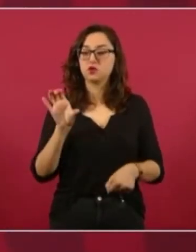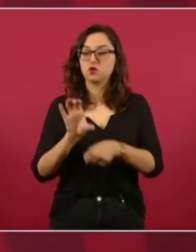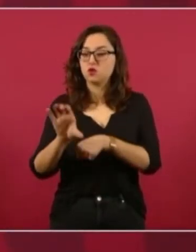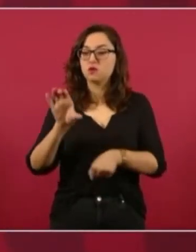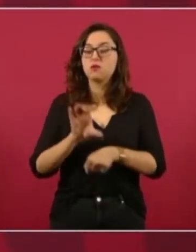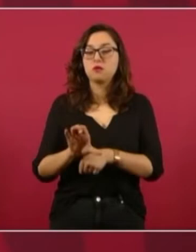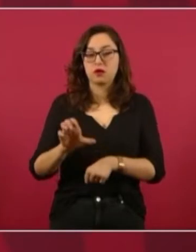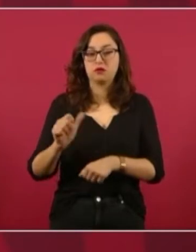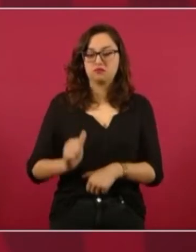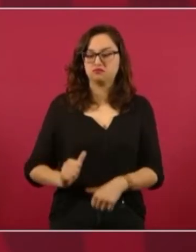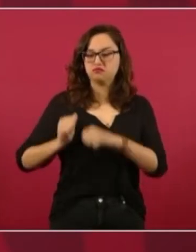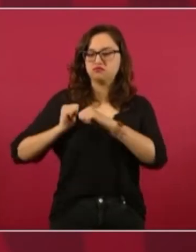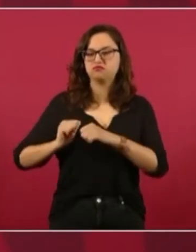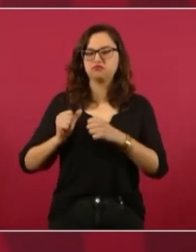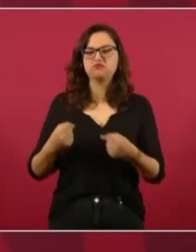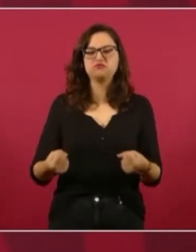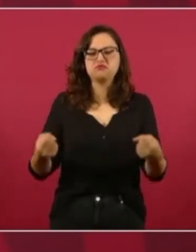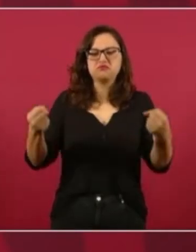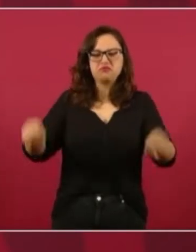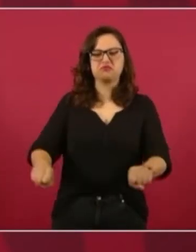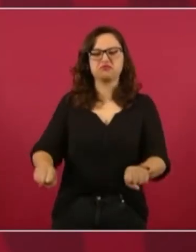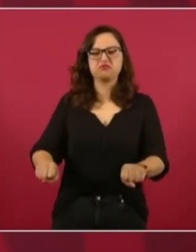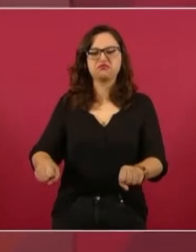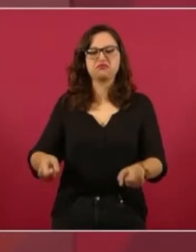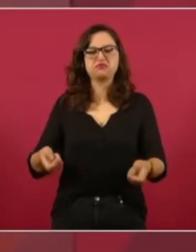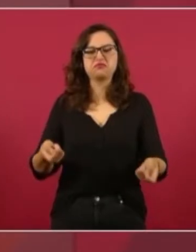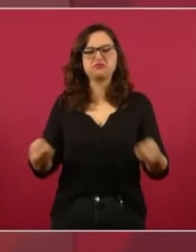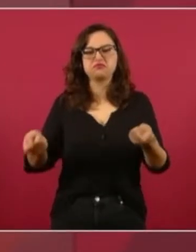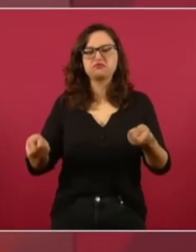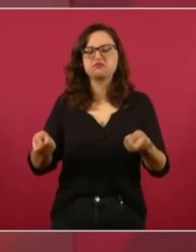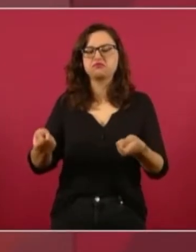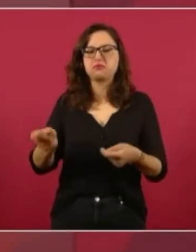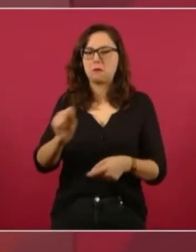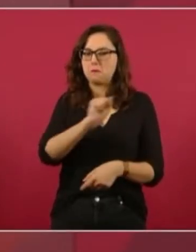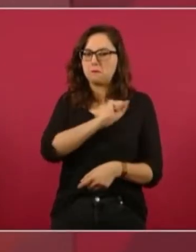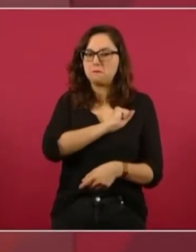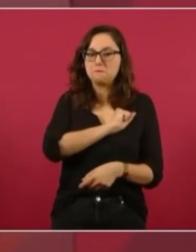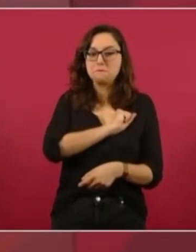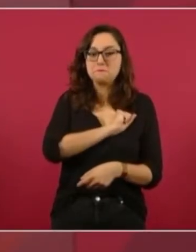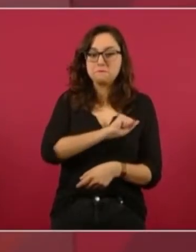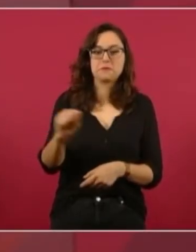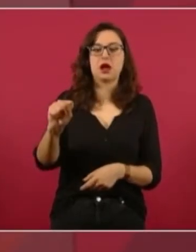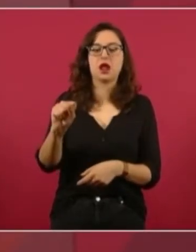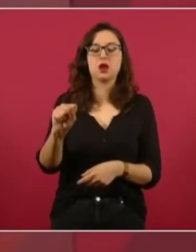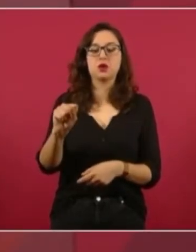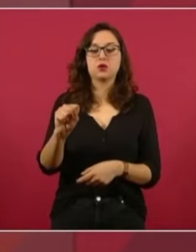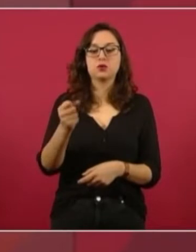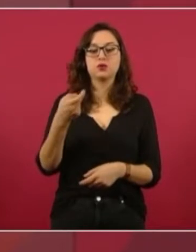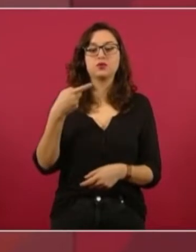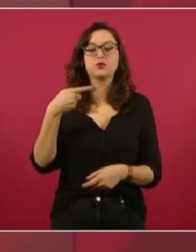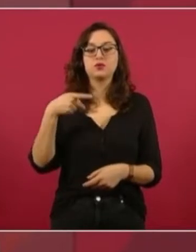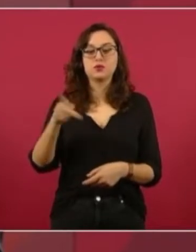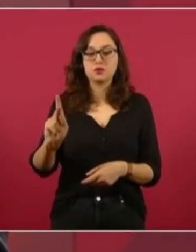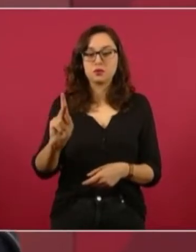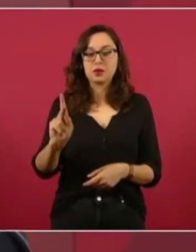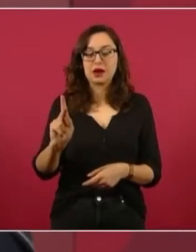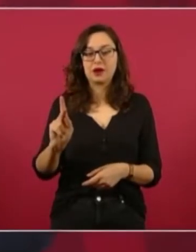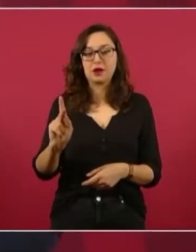que mojaban el puñal